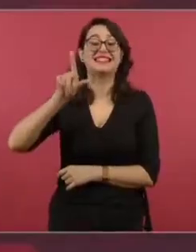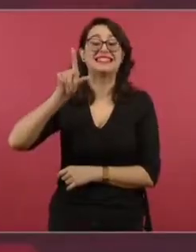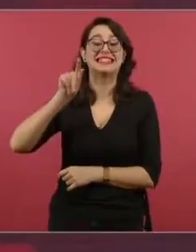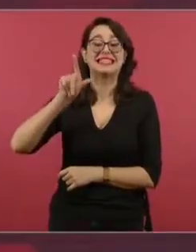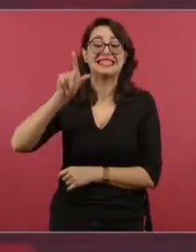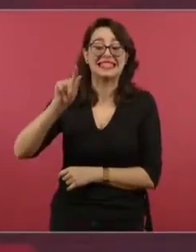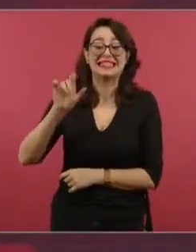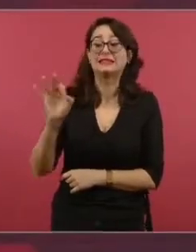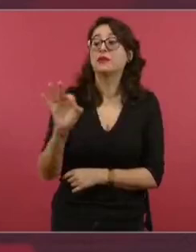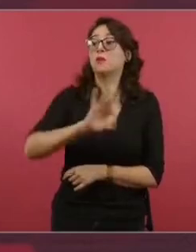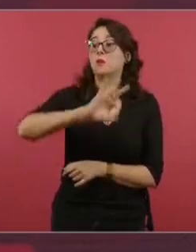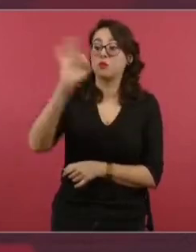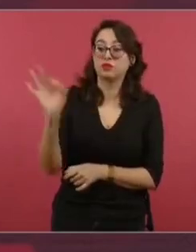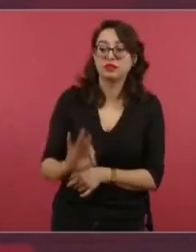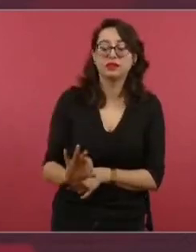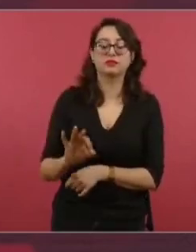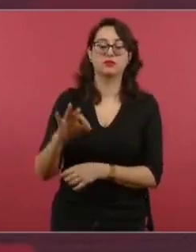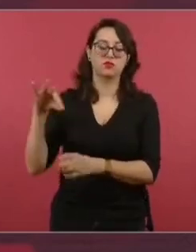votos.